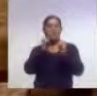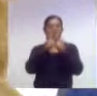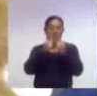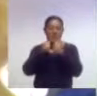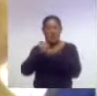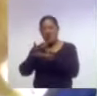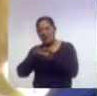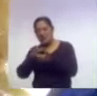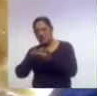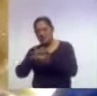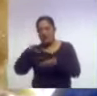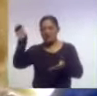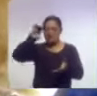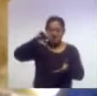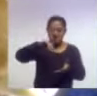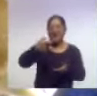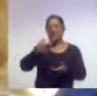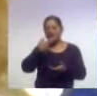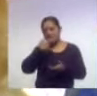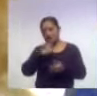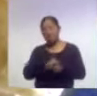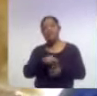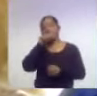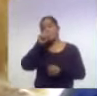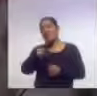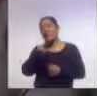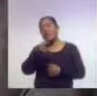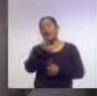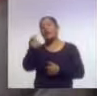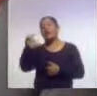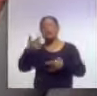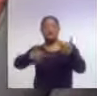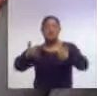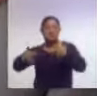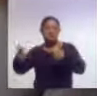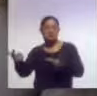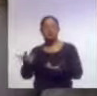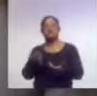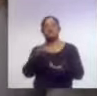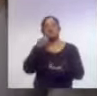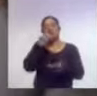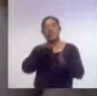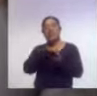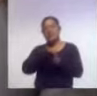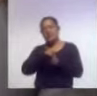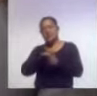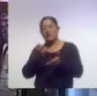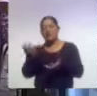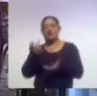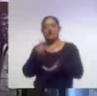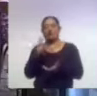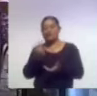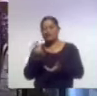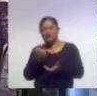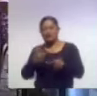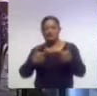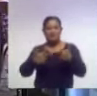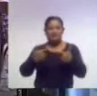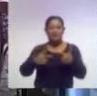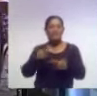cereales procesados y galletas, así como en algunos lácteos, embutidos, colorantes, malteadas, cerveza, whisky,